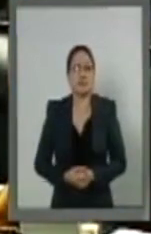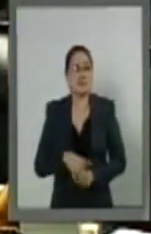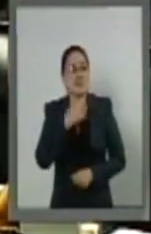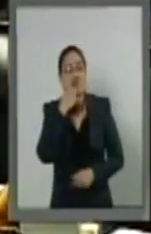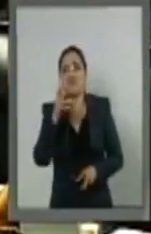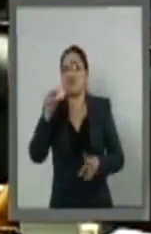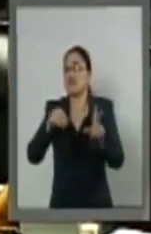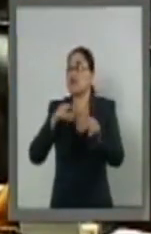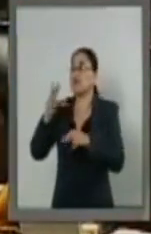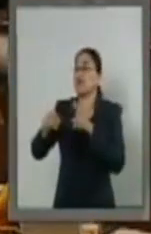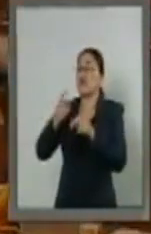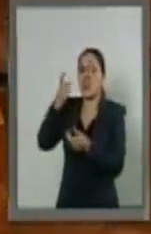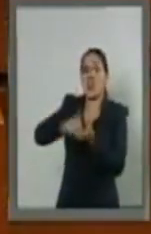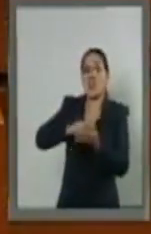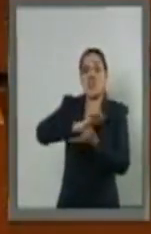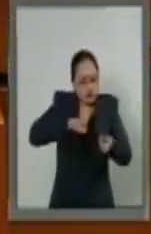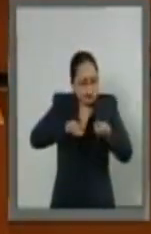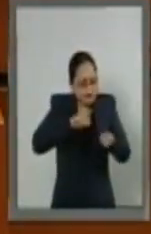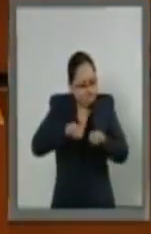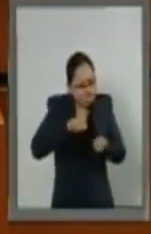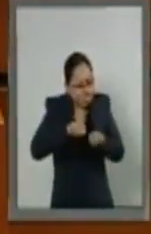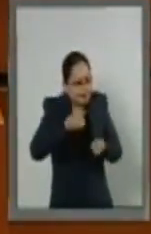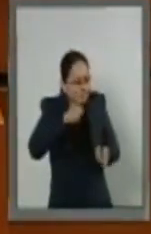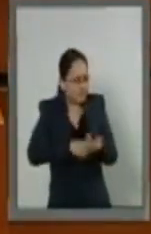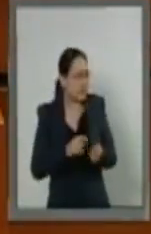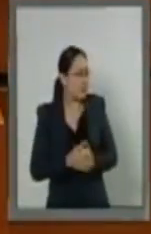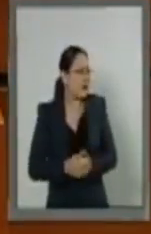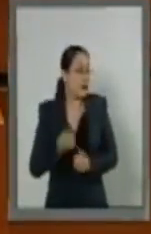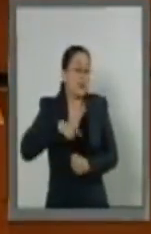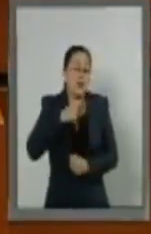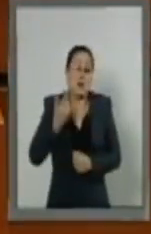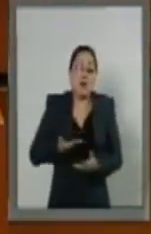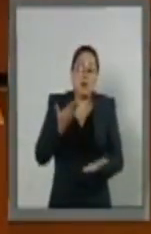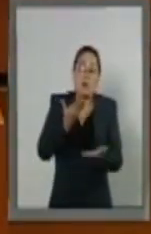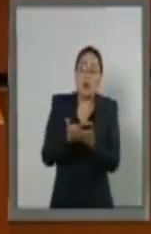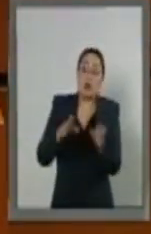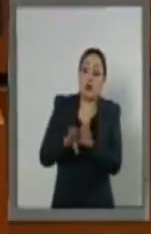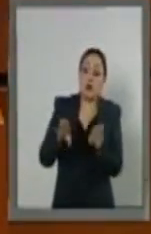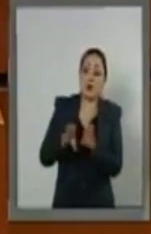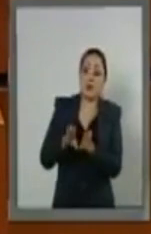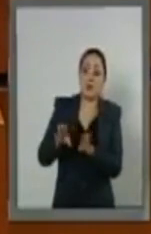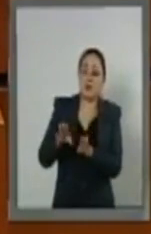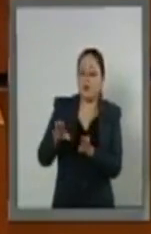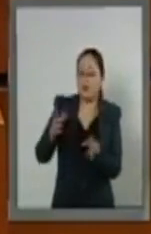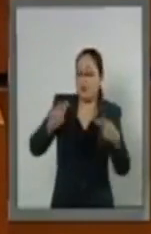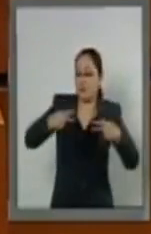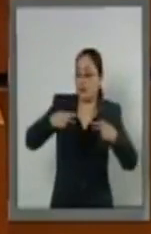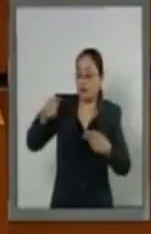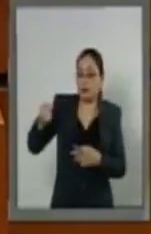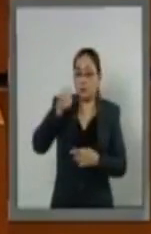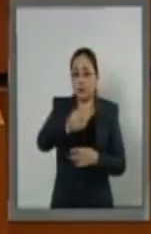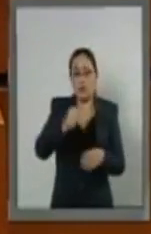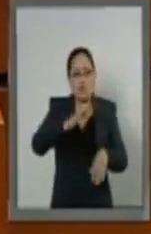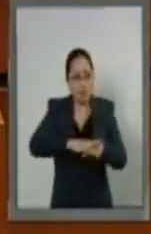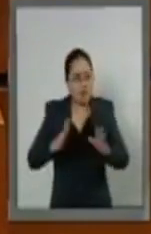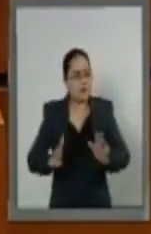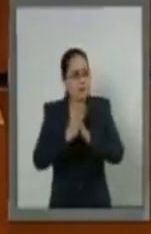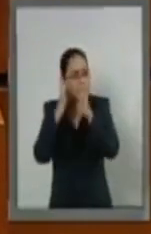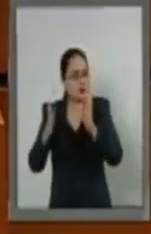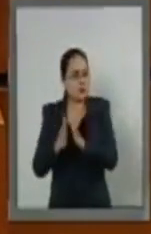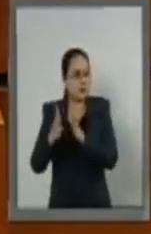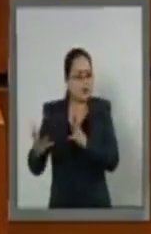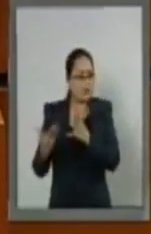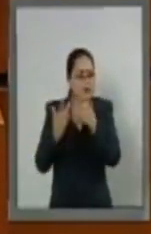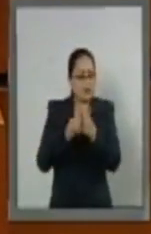no era cierto, que era discriminatorio, falso. Propusimos una presencia ciudadana activa para que